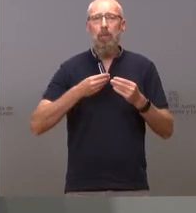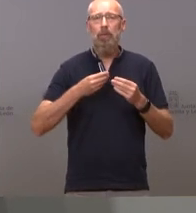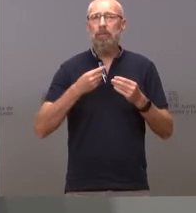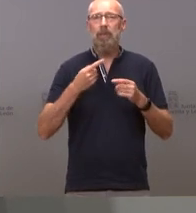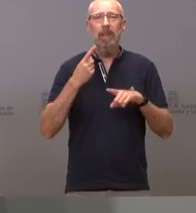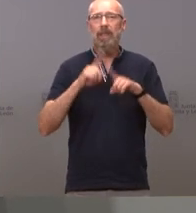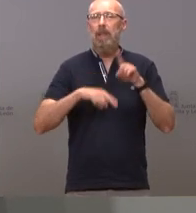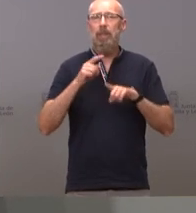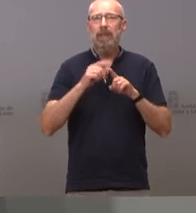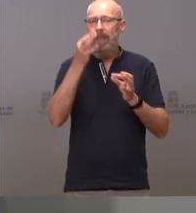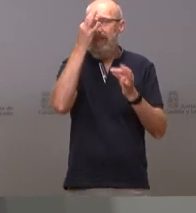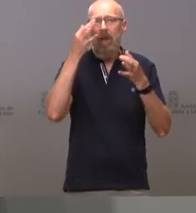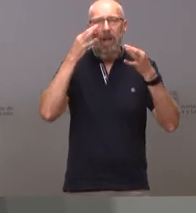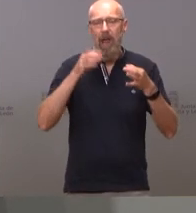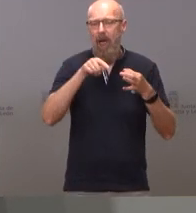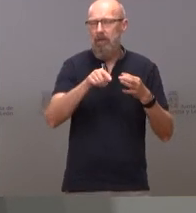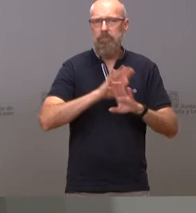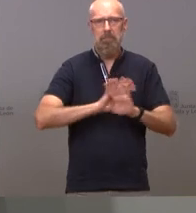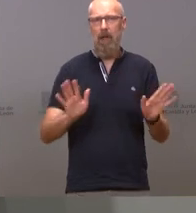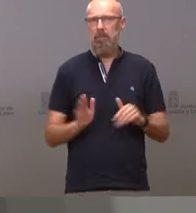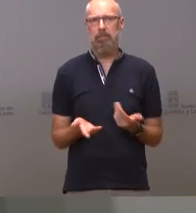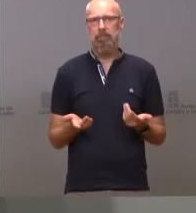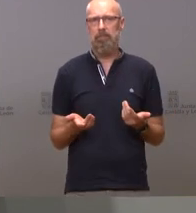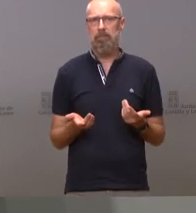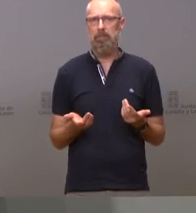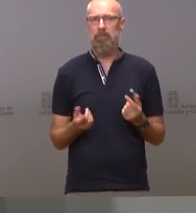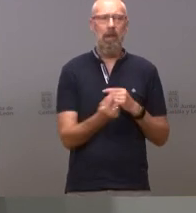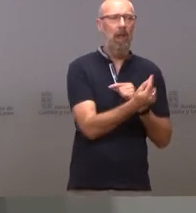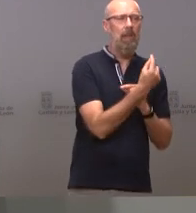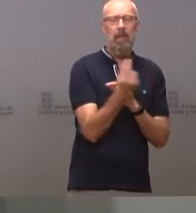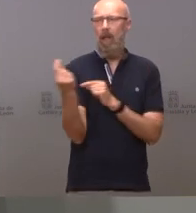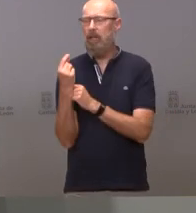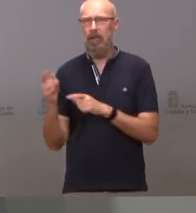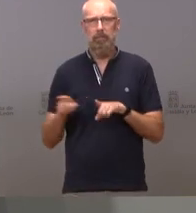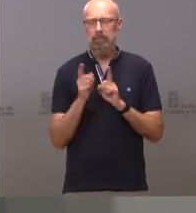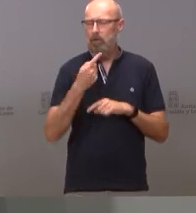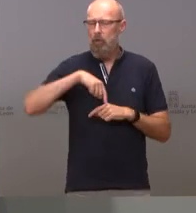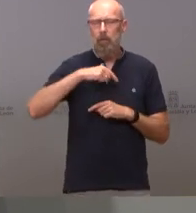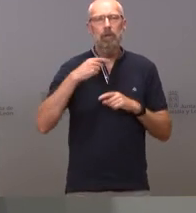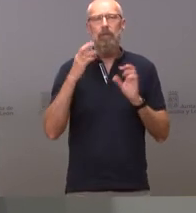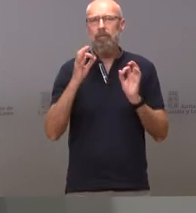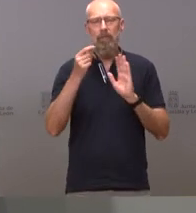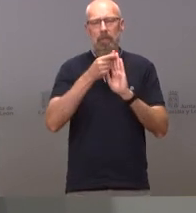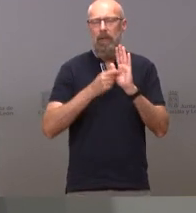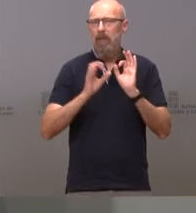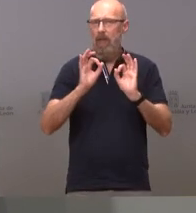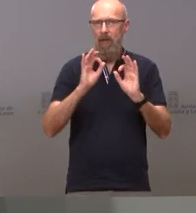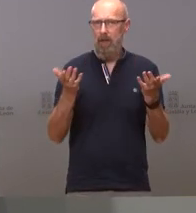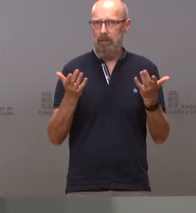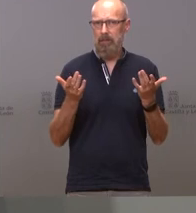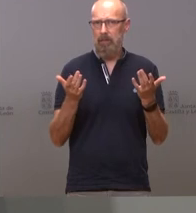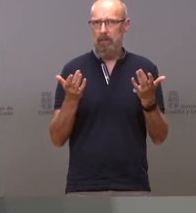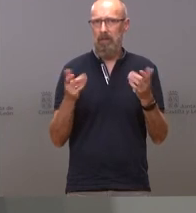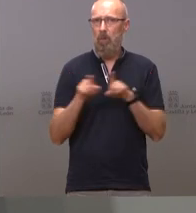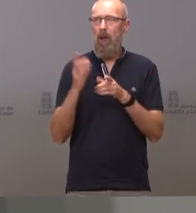la evolución de la incidencia de acuerdo a la evolución de la saturación hospitalaria de acuerdo también a la política de la inmensa mayoría de las comunidades